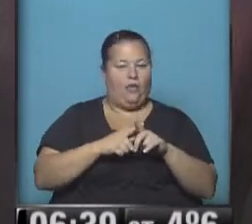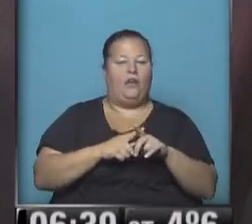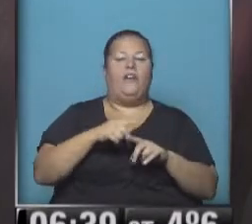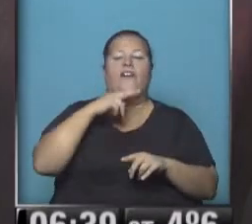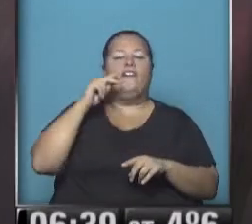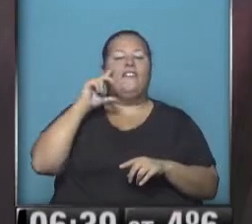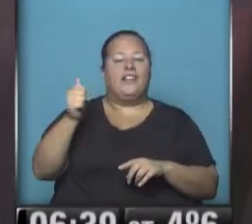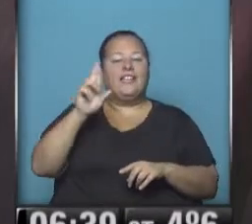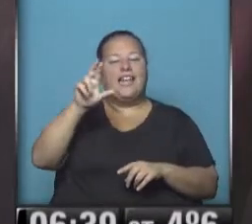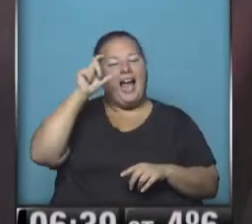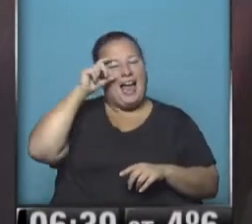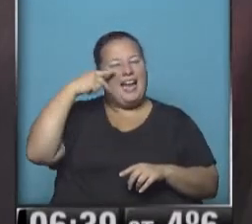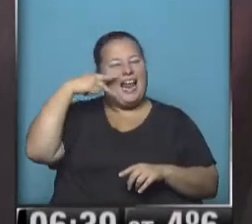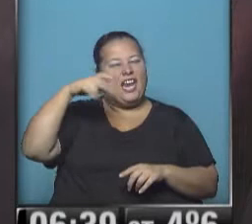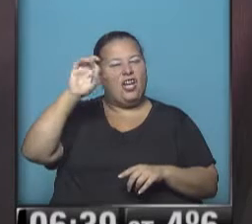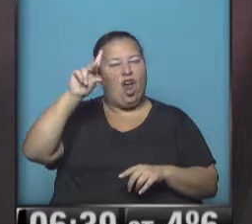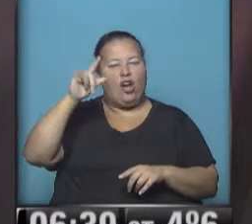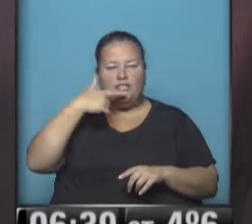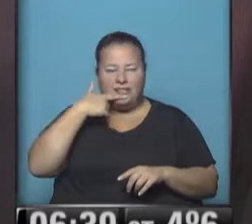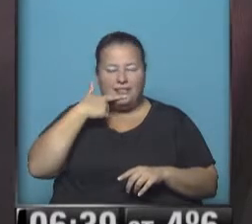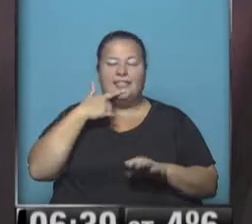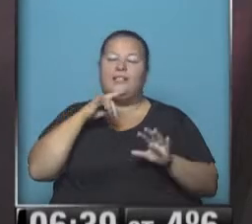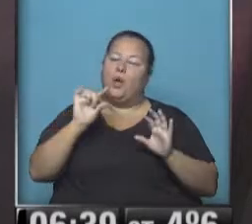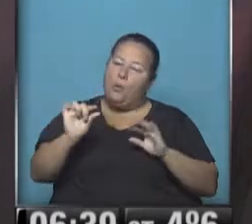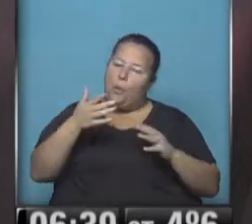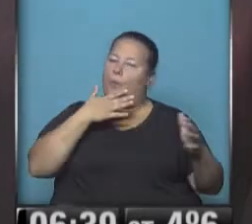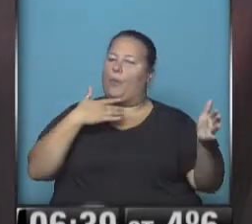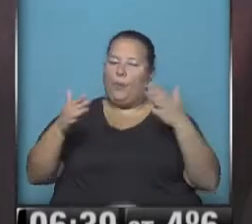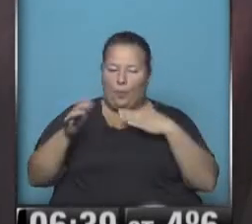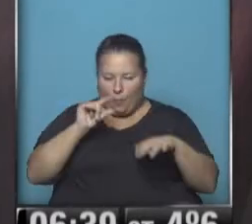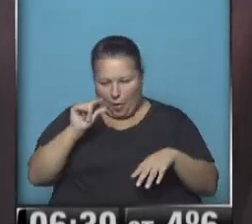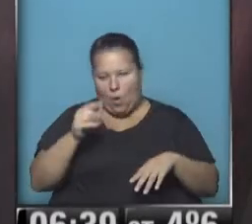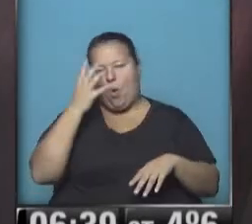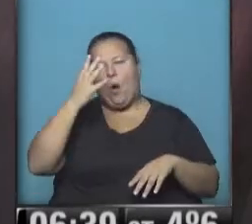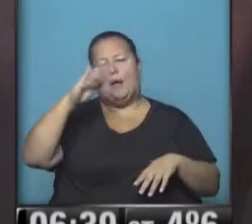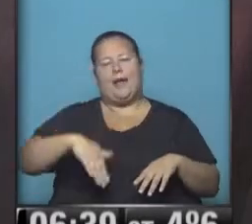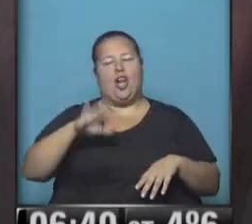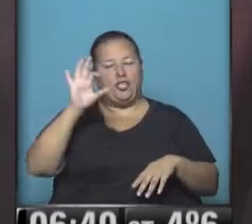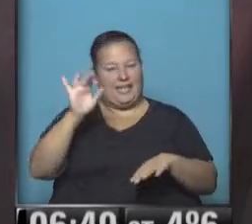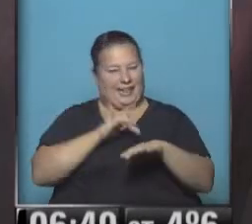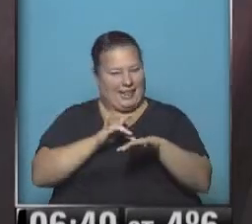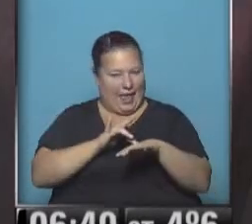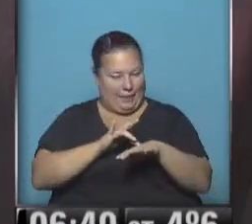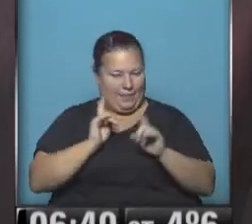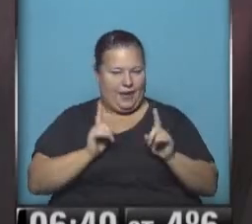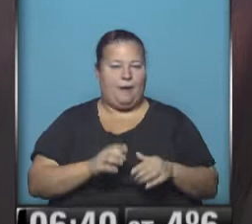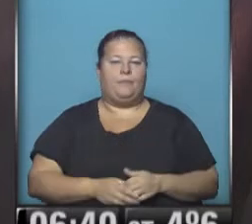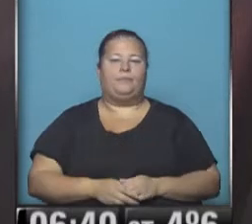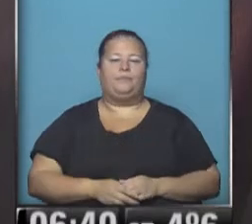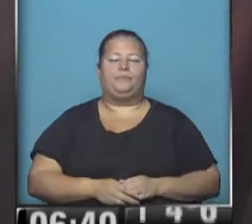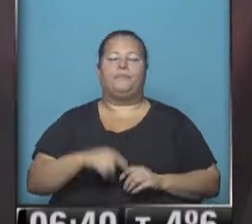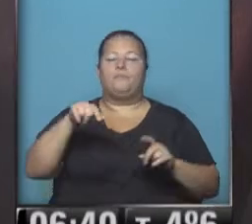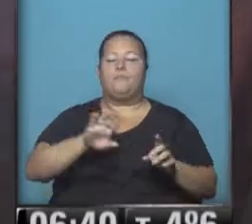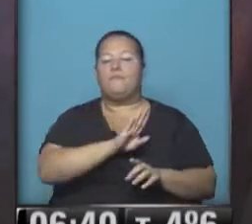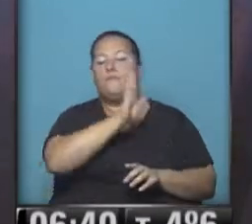en Villa Rey, no hay un poquito de viento, 4 bajo 0 la sensación térmica. Nos